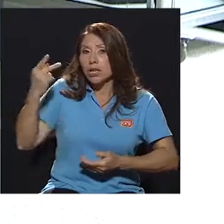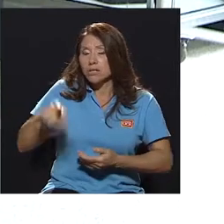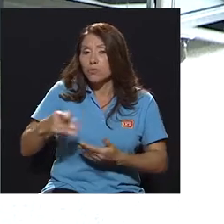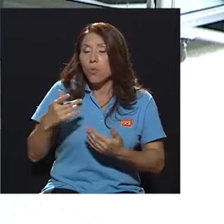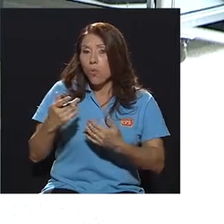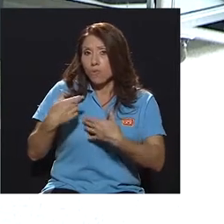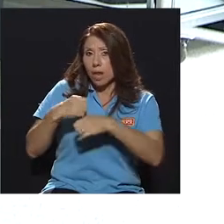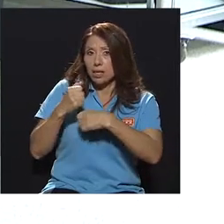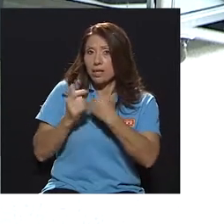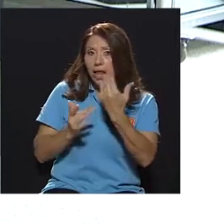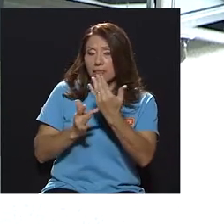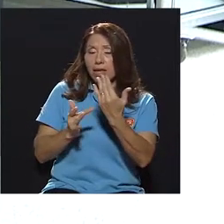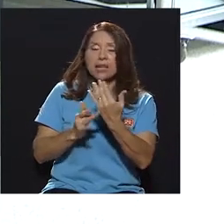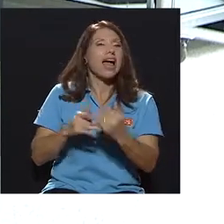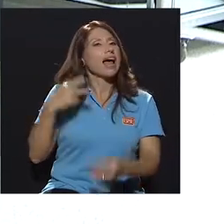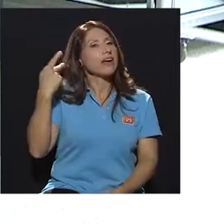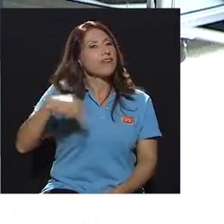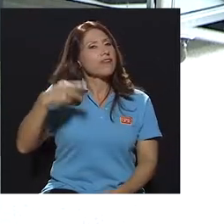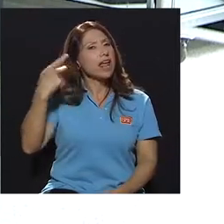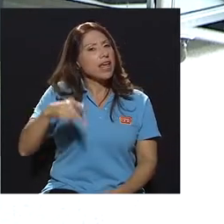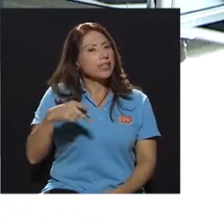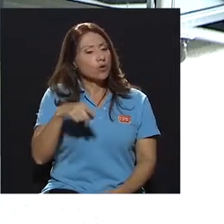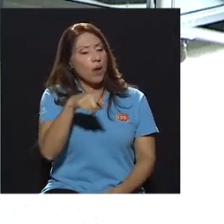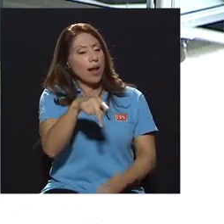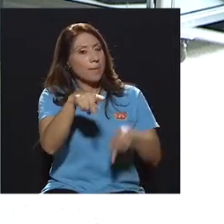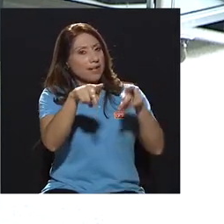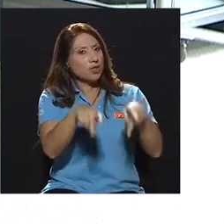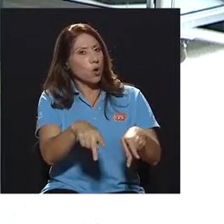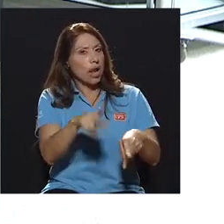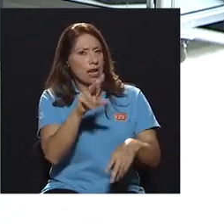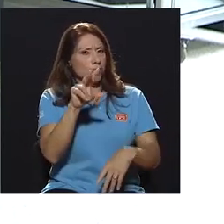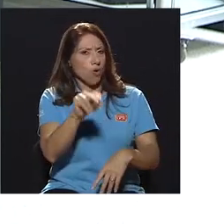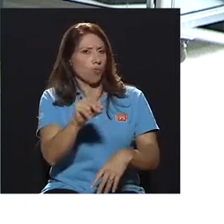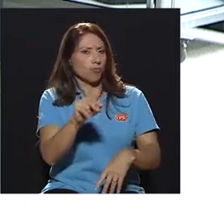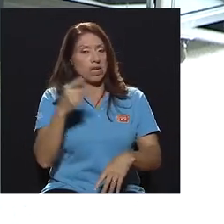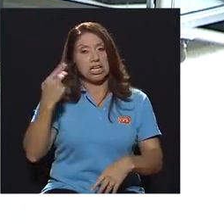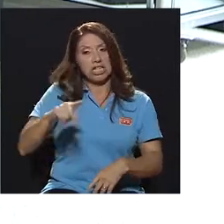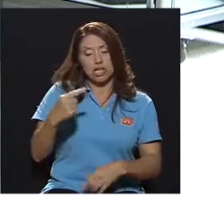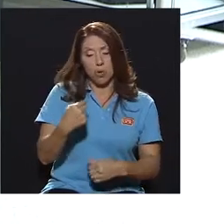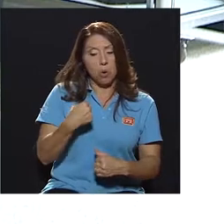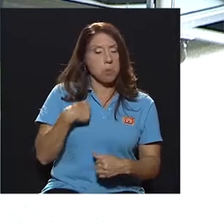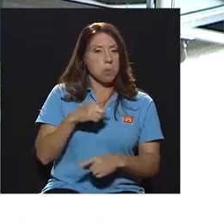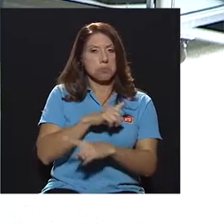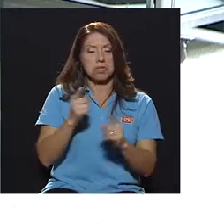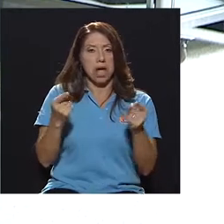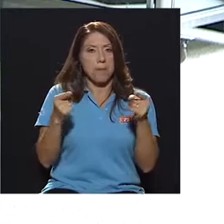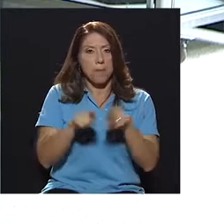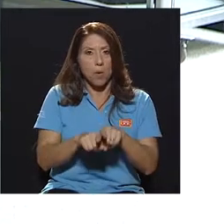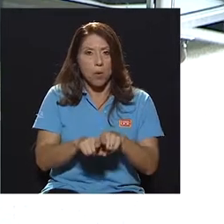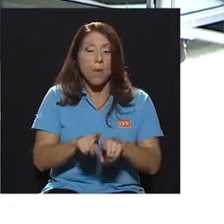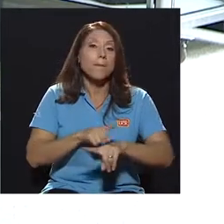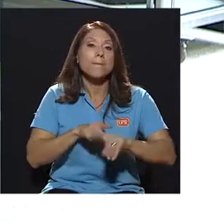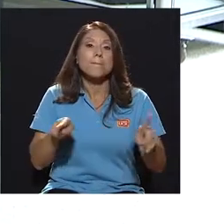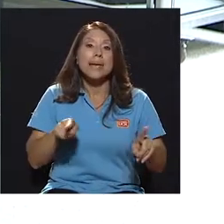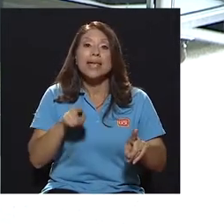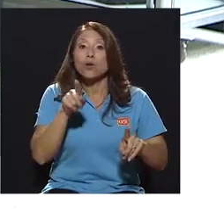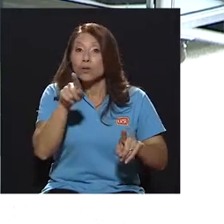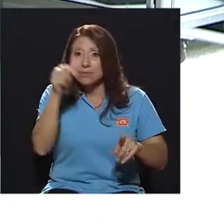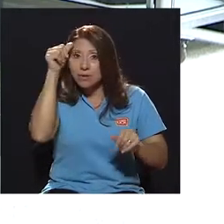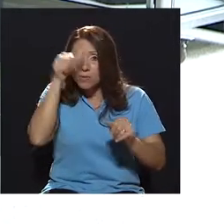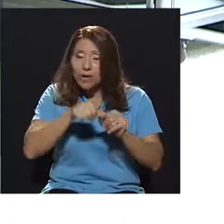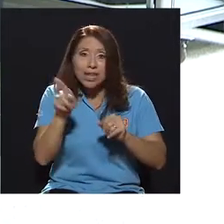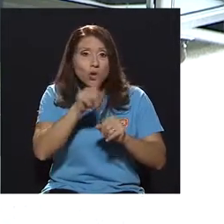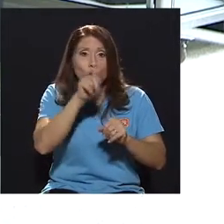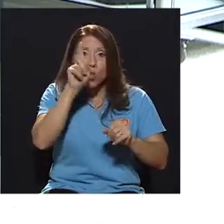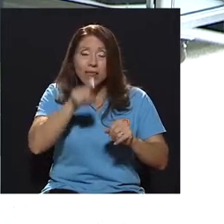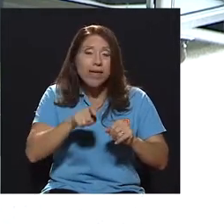hora de aplicar esta técnica riesgo hacia la persona no riesgo hacia uno tampoco siempre y cuando usted no dé